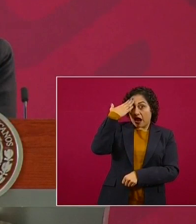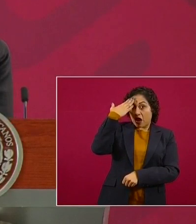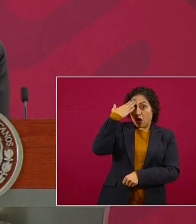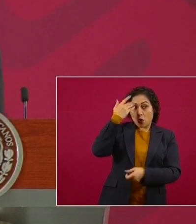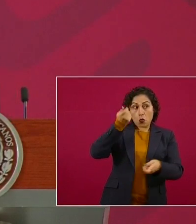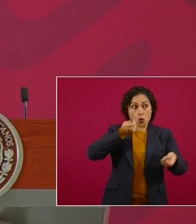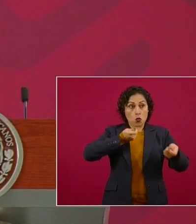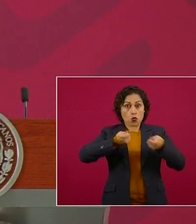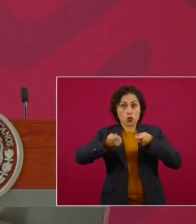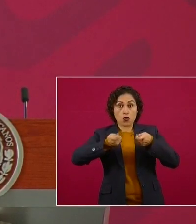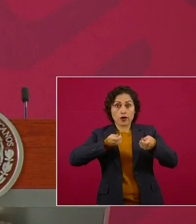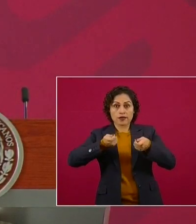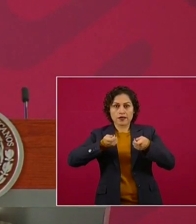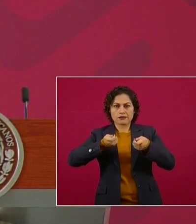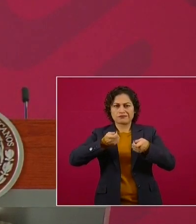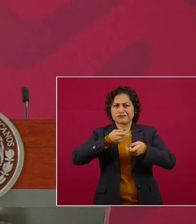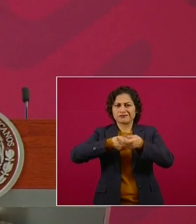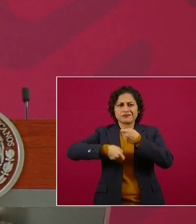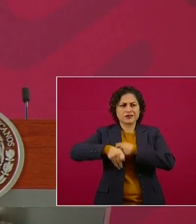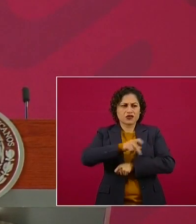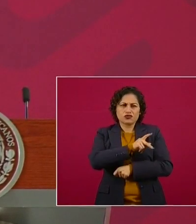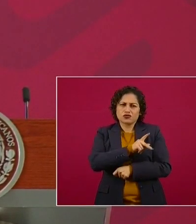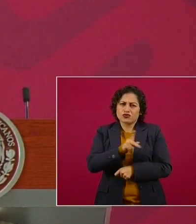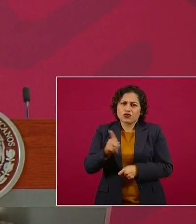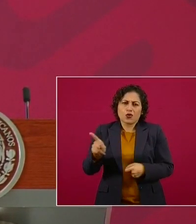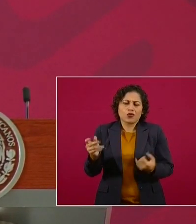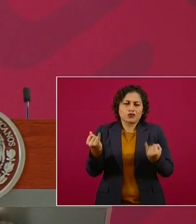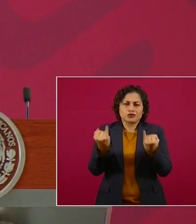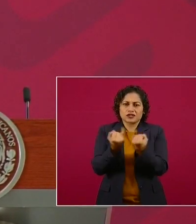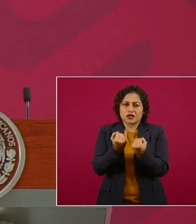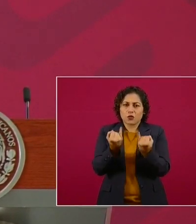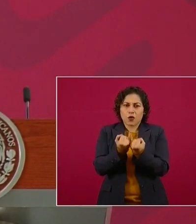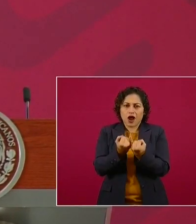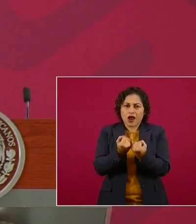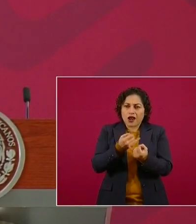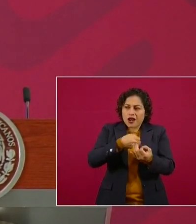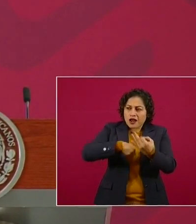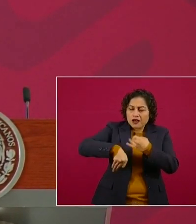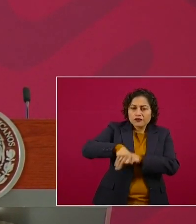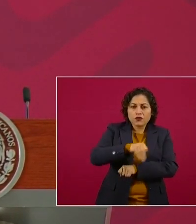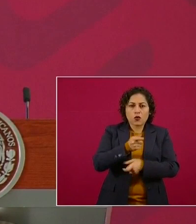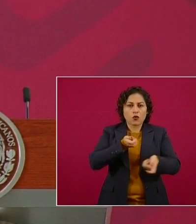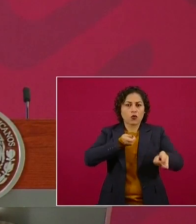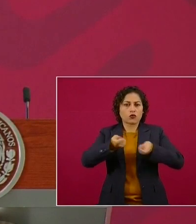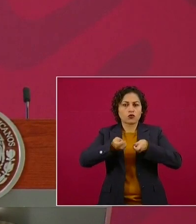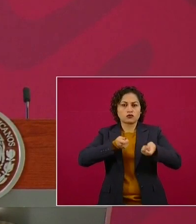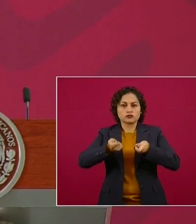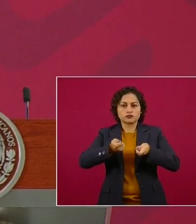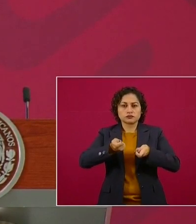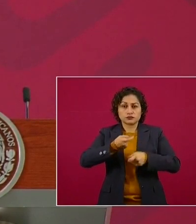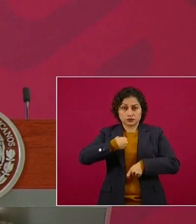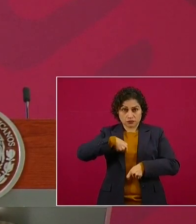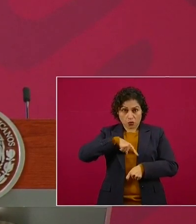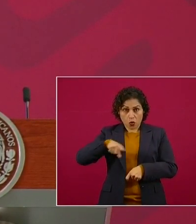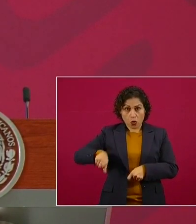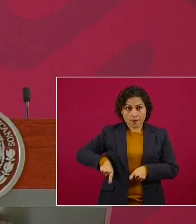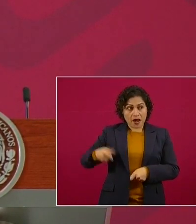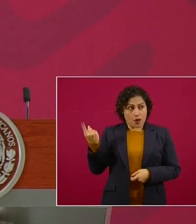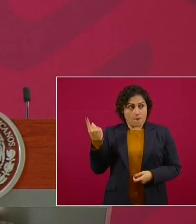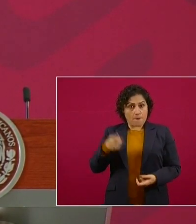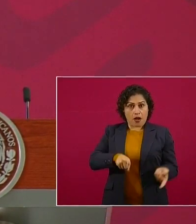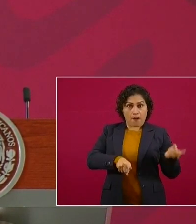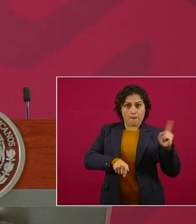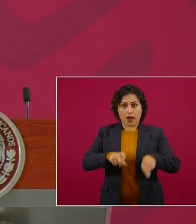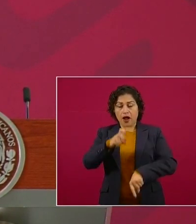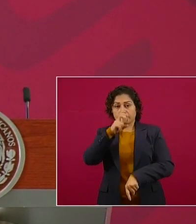imponer nada. Ahora, nosotros tenemos